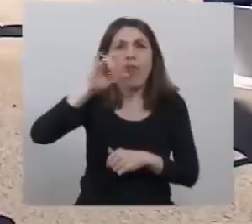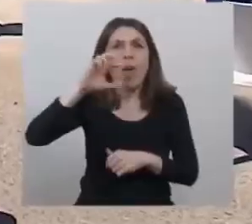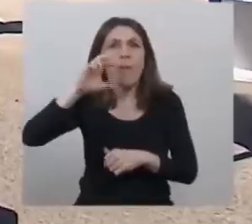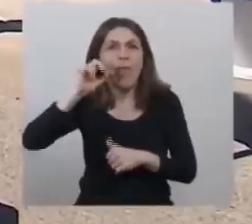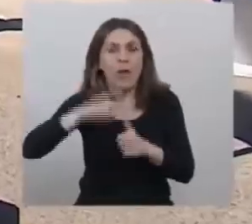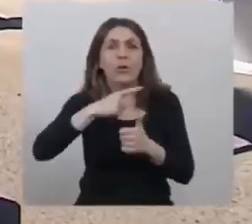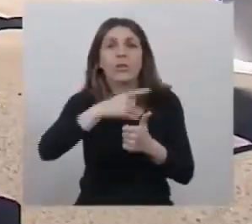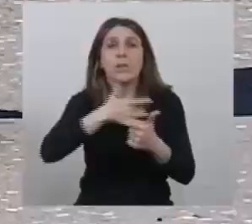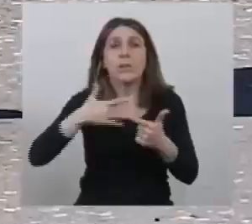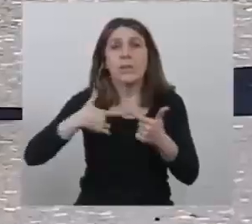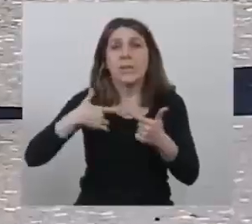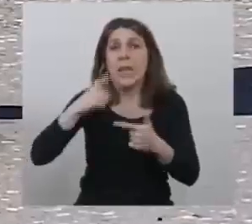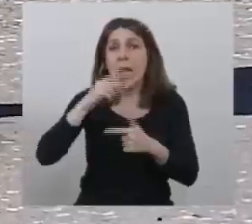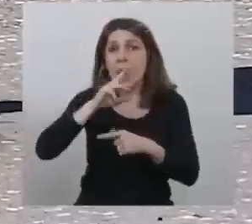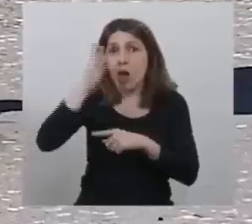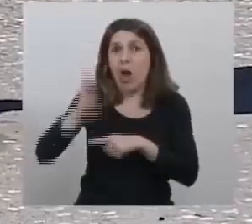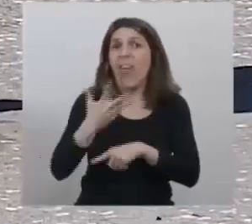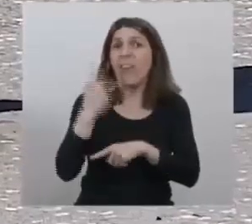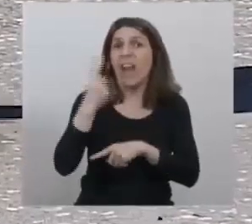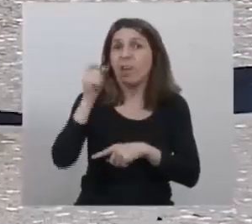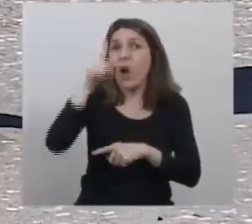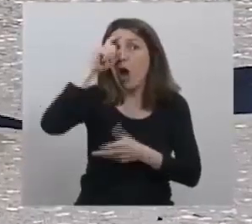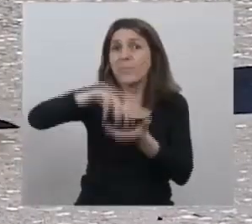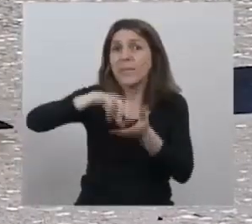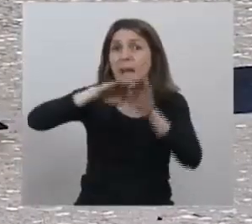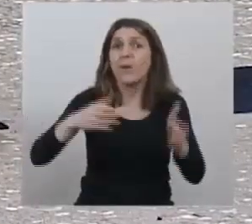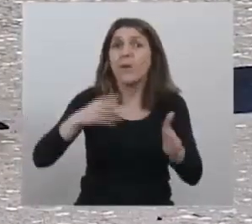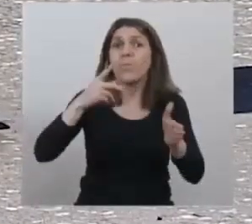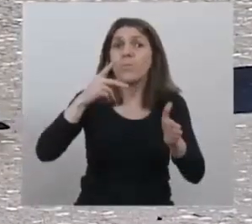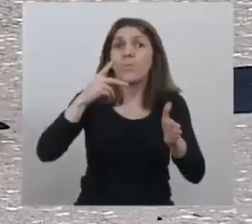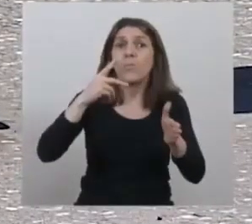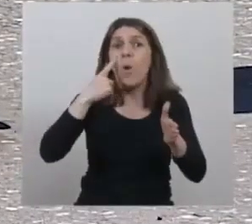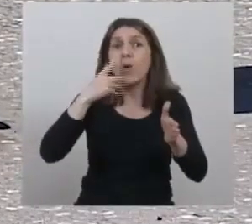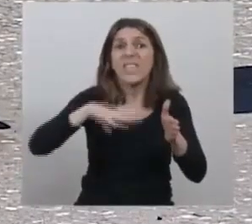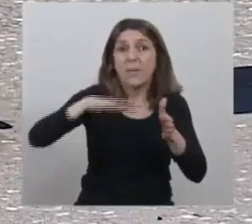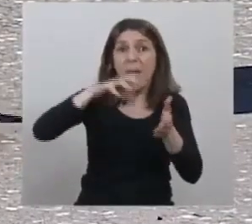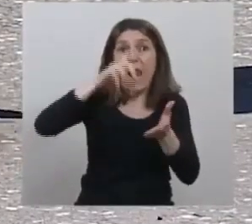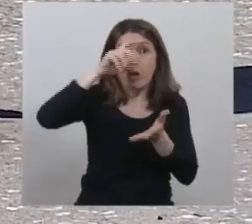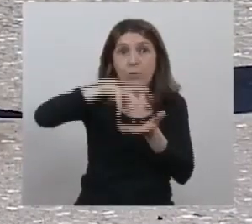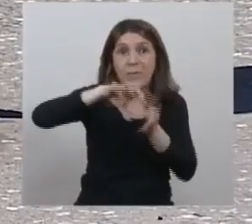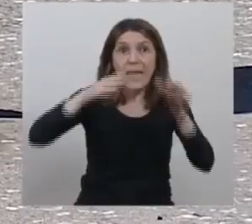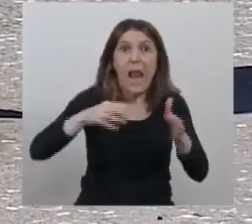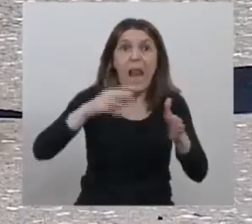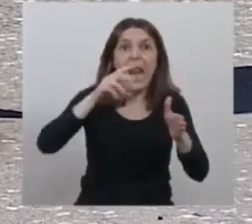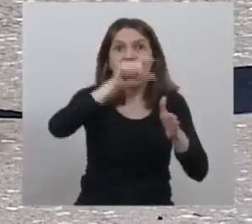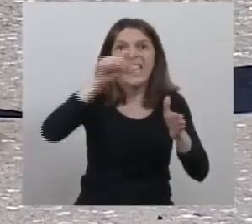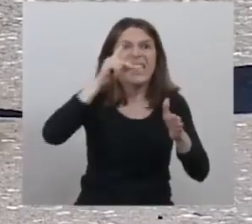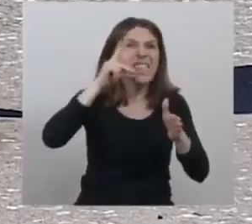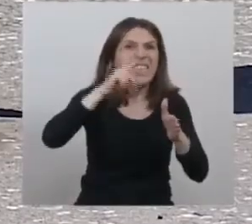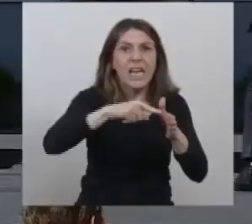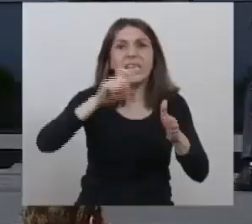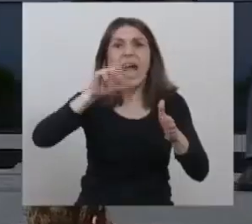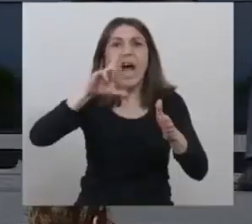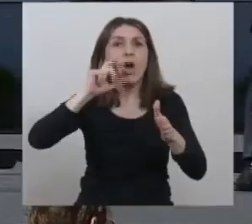Directora del Hospital Municipal, Presidente Néstor Carlos Kirchner, Carolina Aguida.